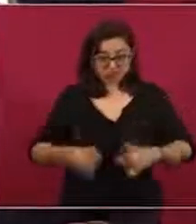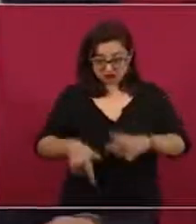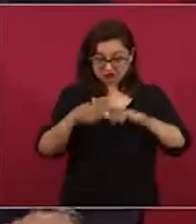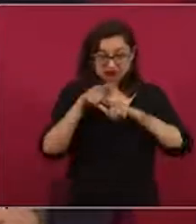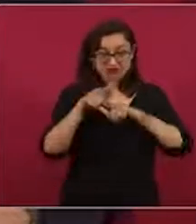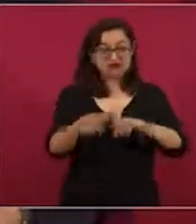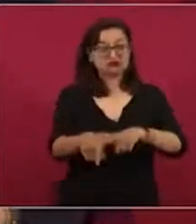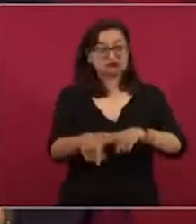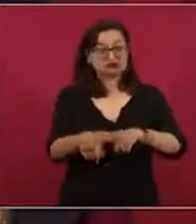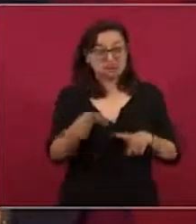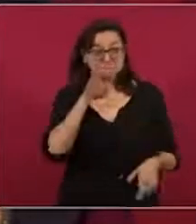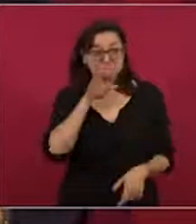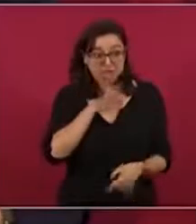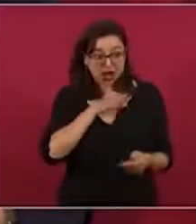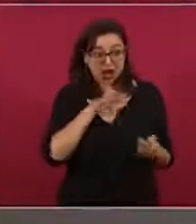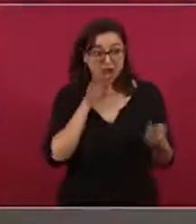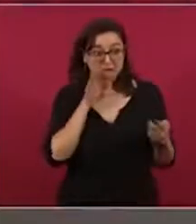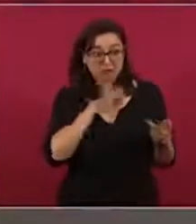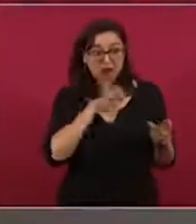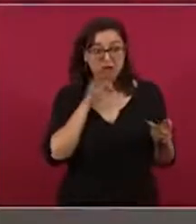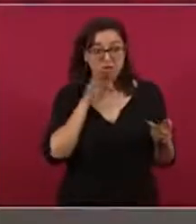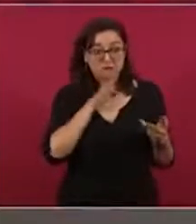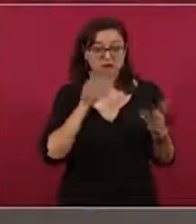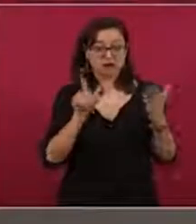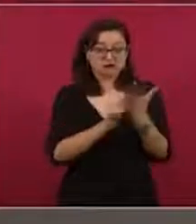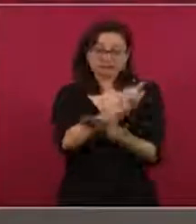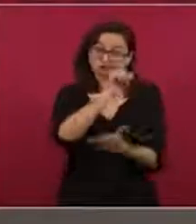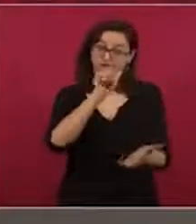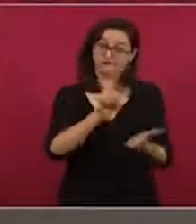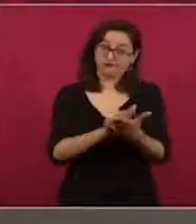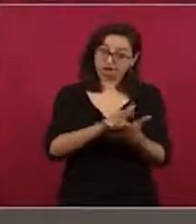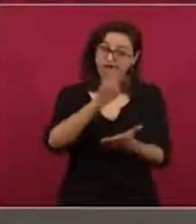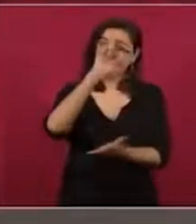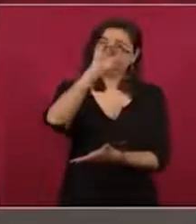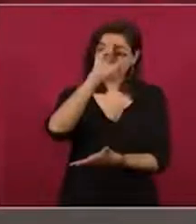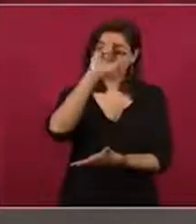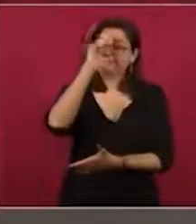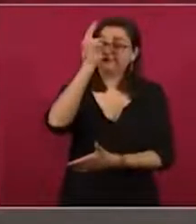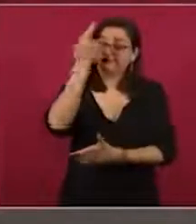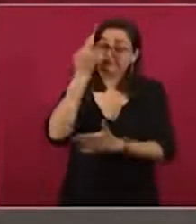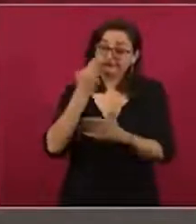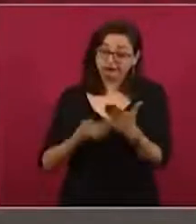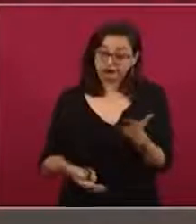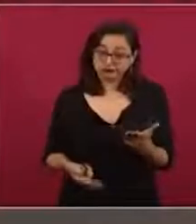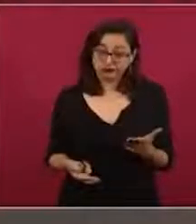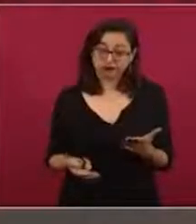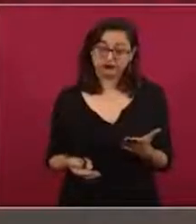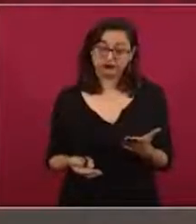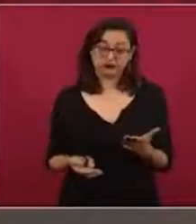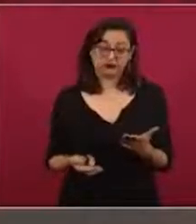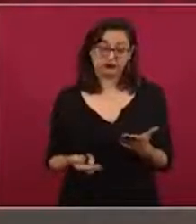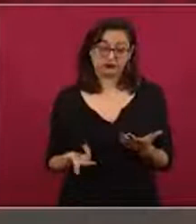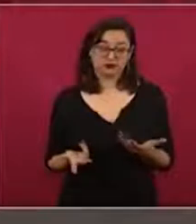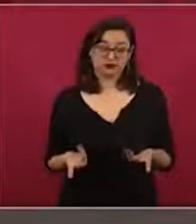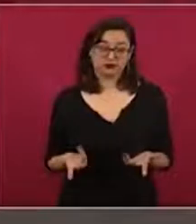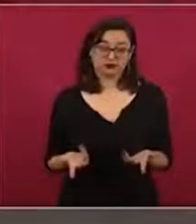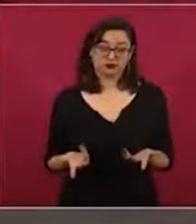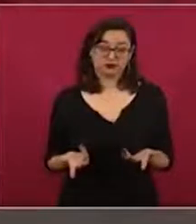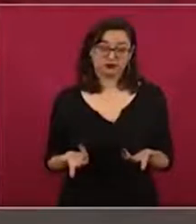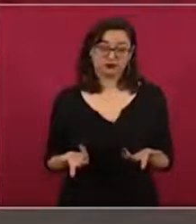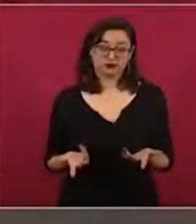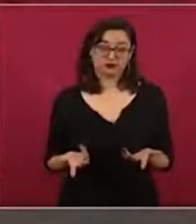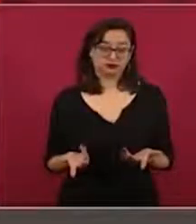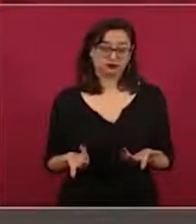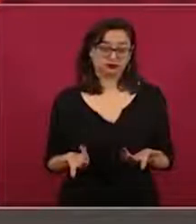están actuando al